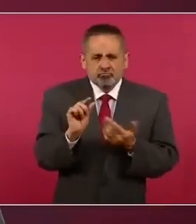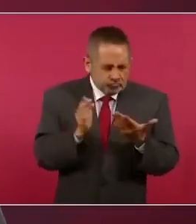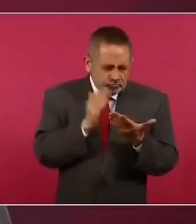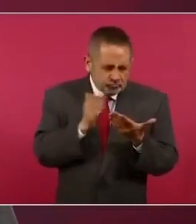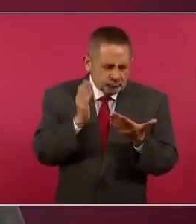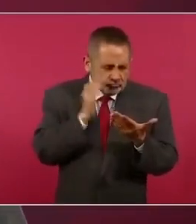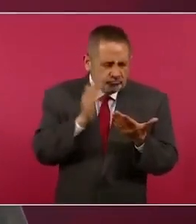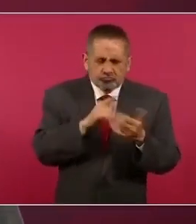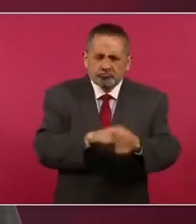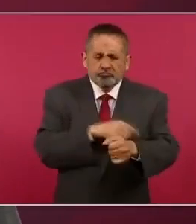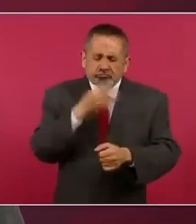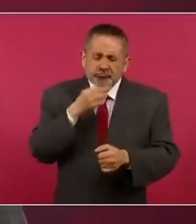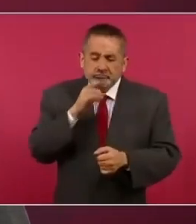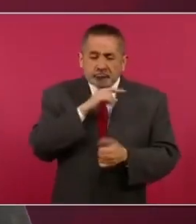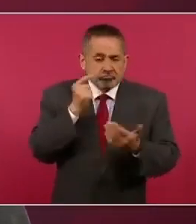extenso